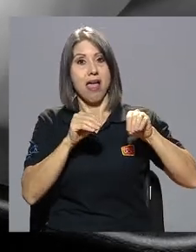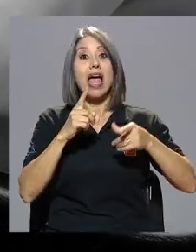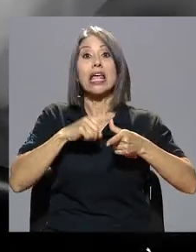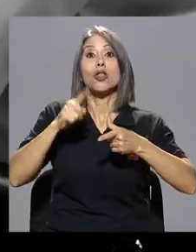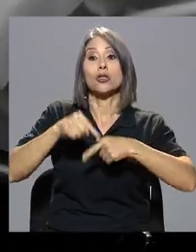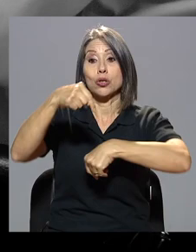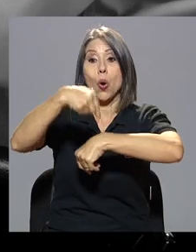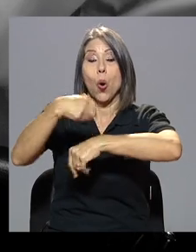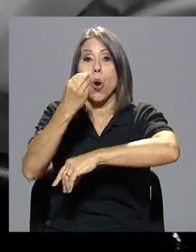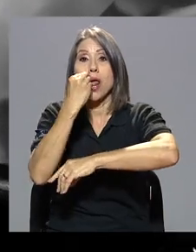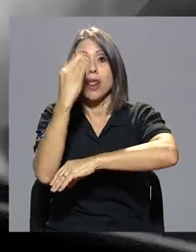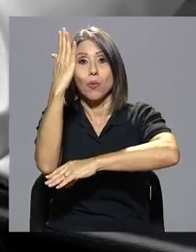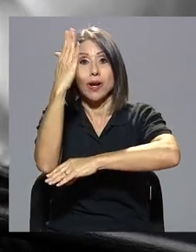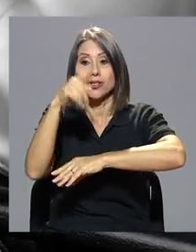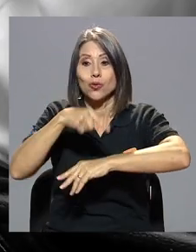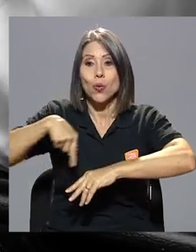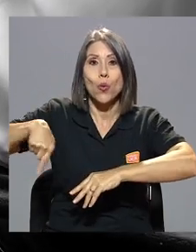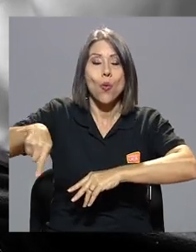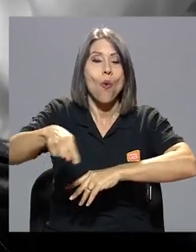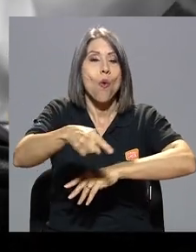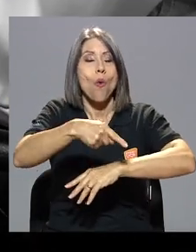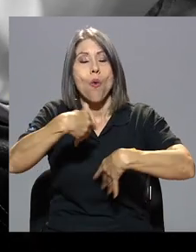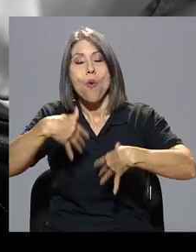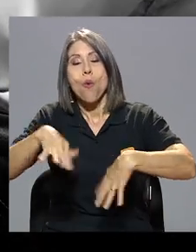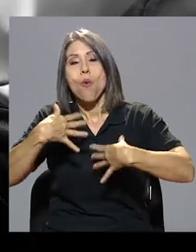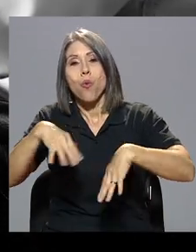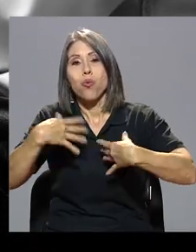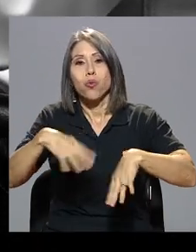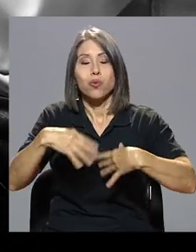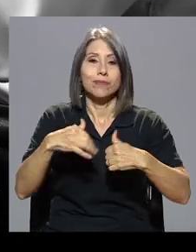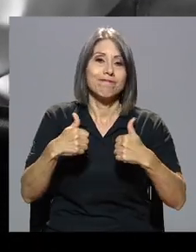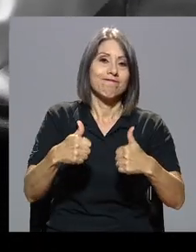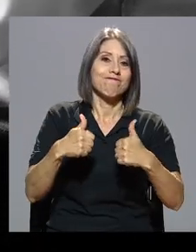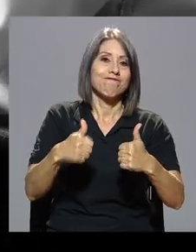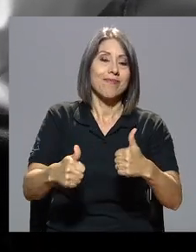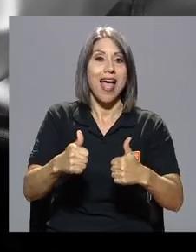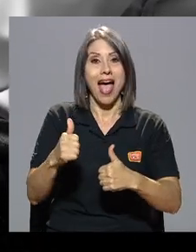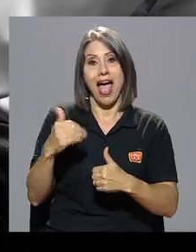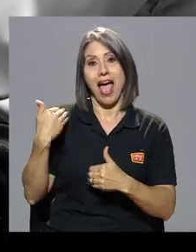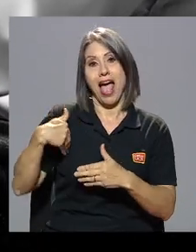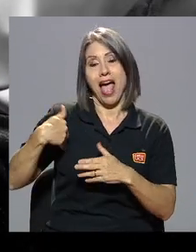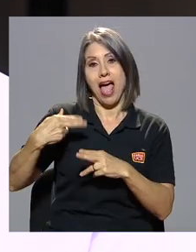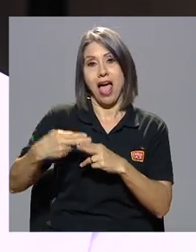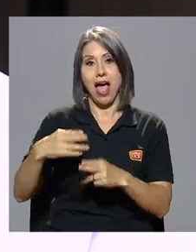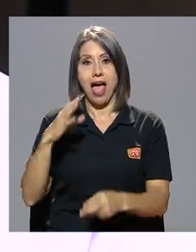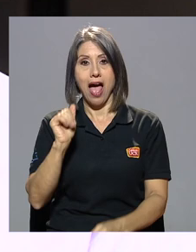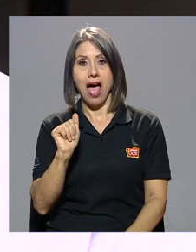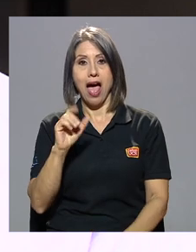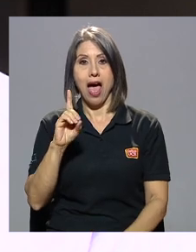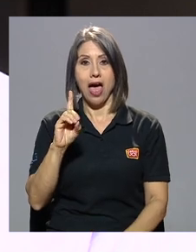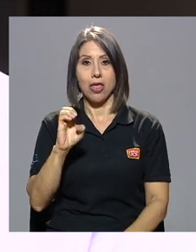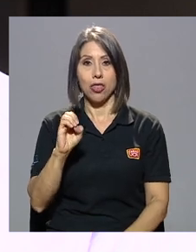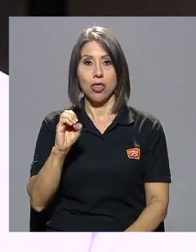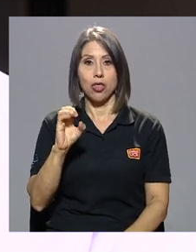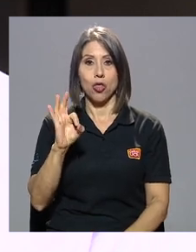Y entonces esos almuerzos eran almuerzos inolvidables. Adolfo Herrera García, para mi